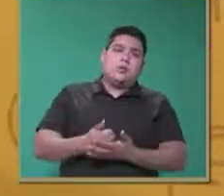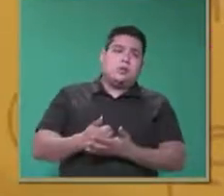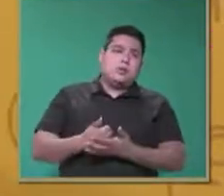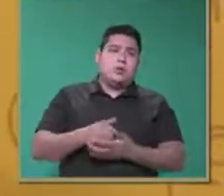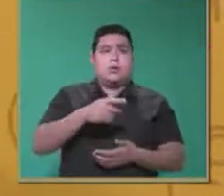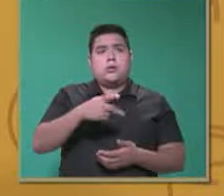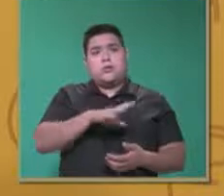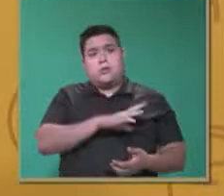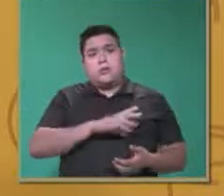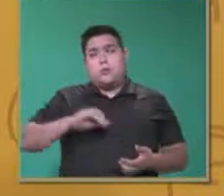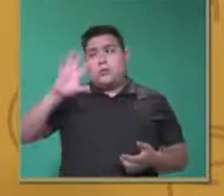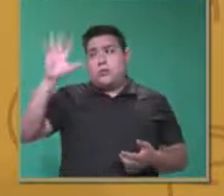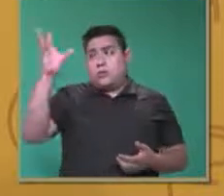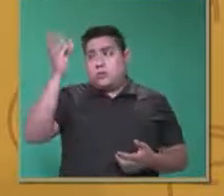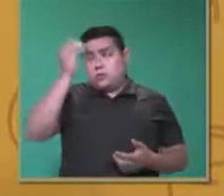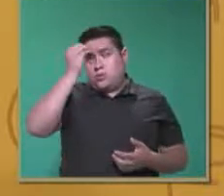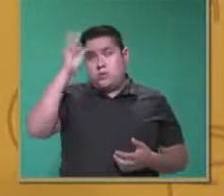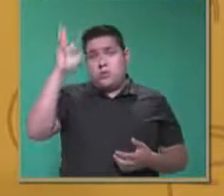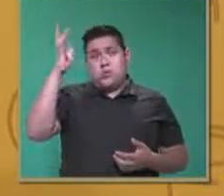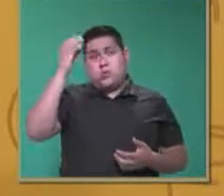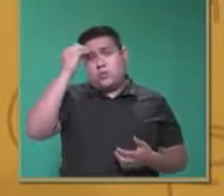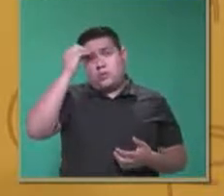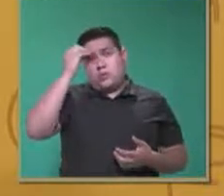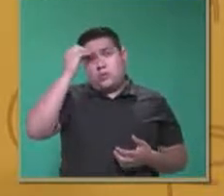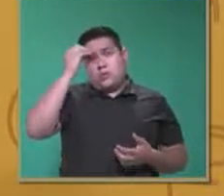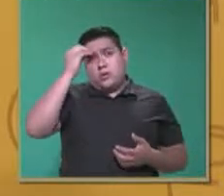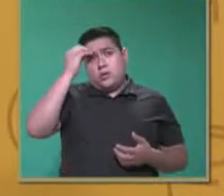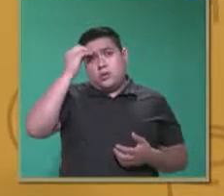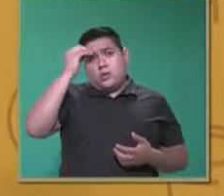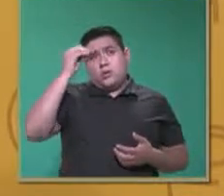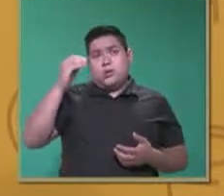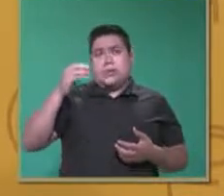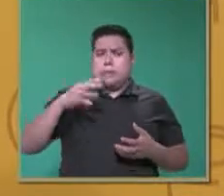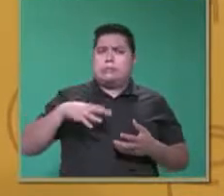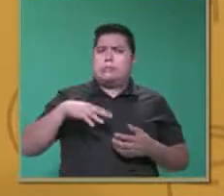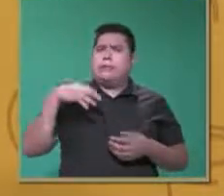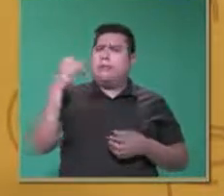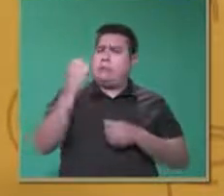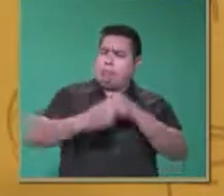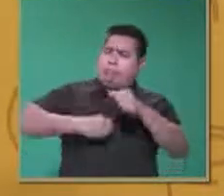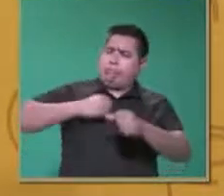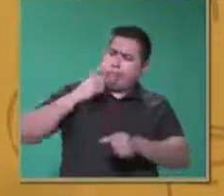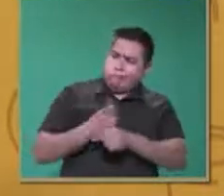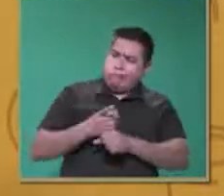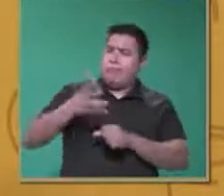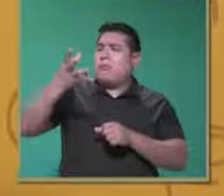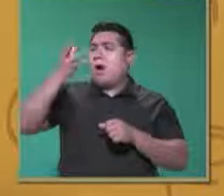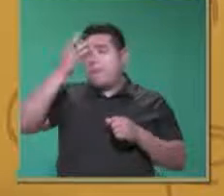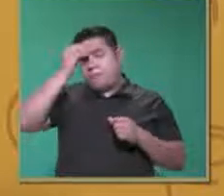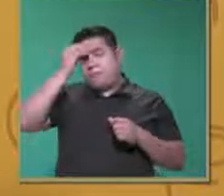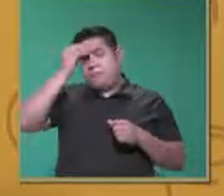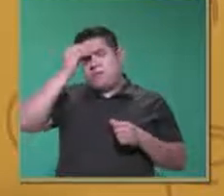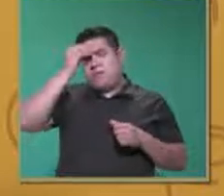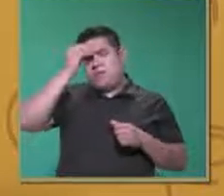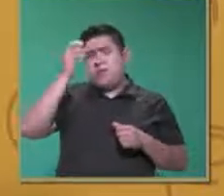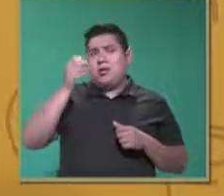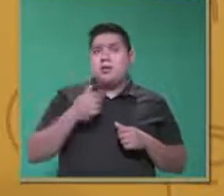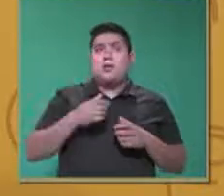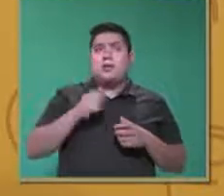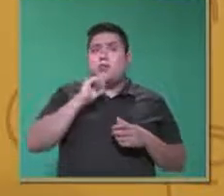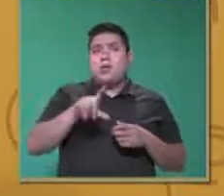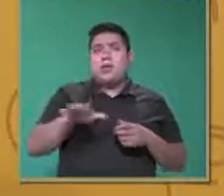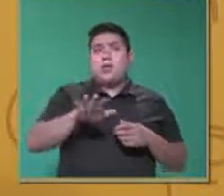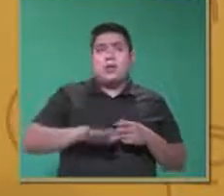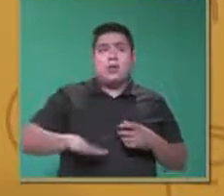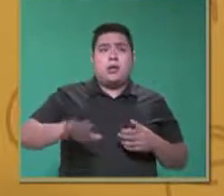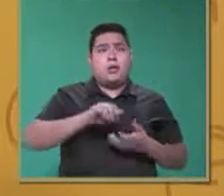hijo con TEA presente esa disposición al aprendizaje y adaptarse